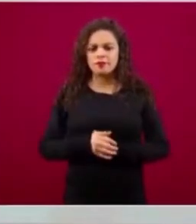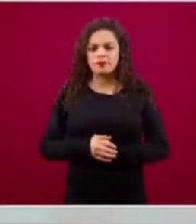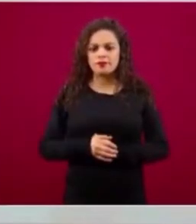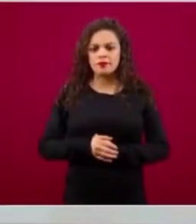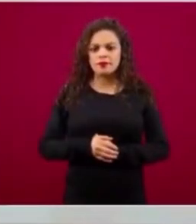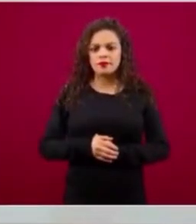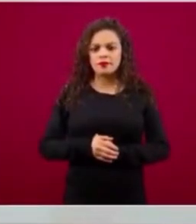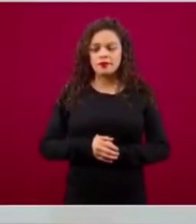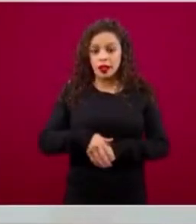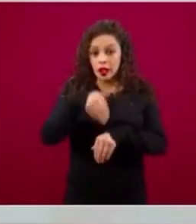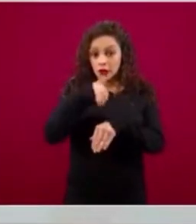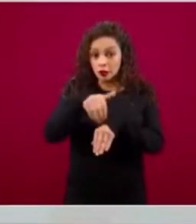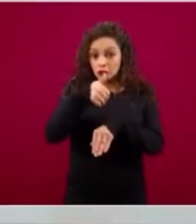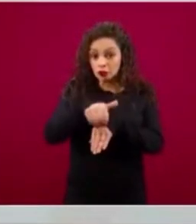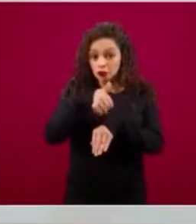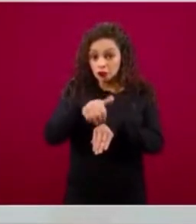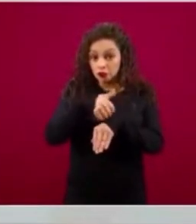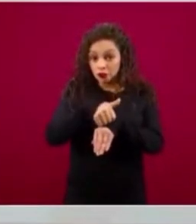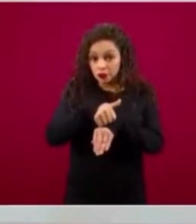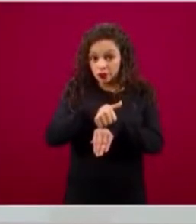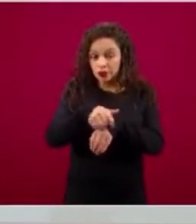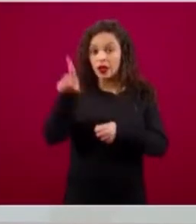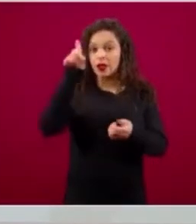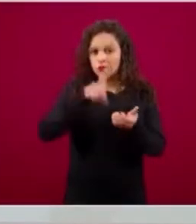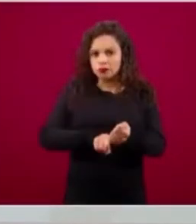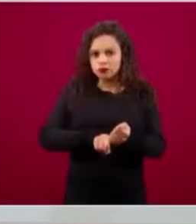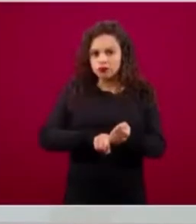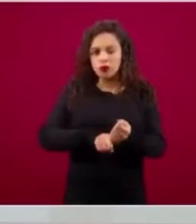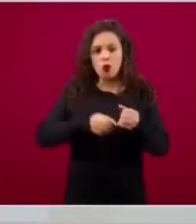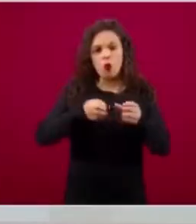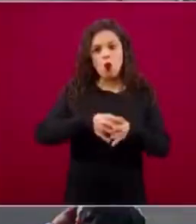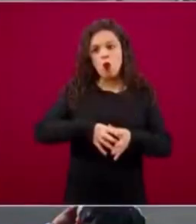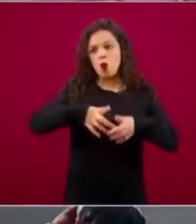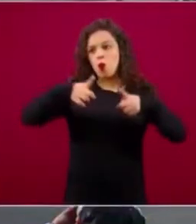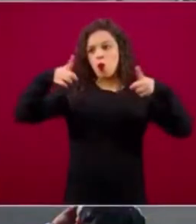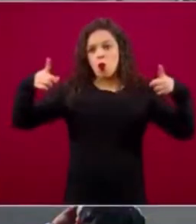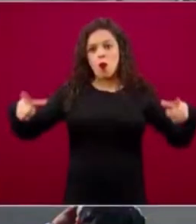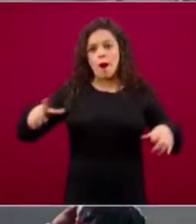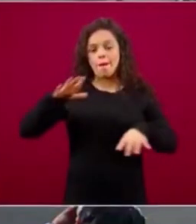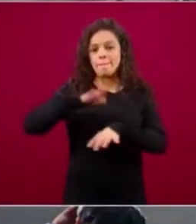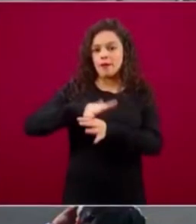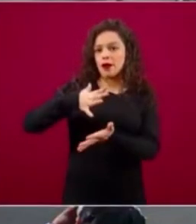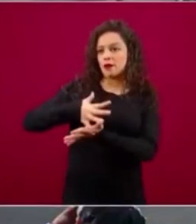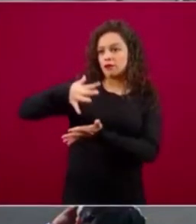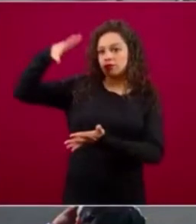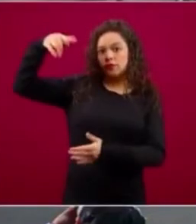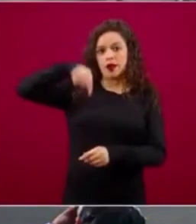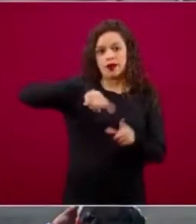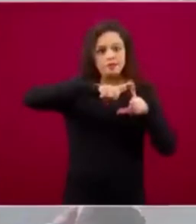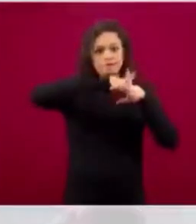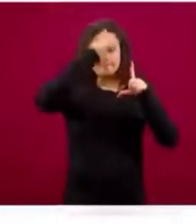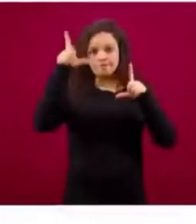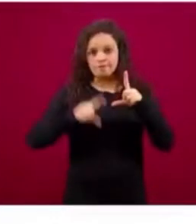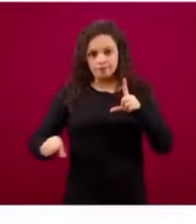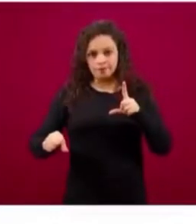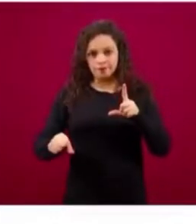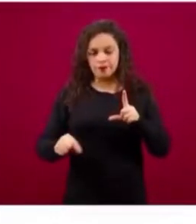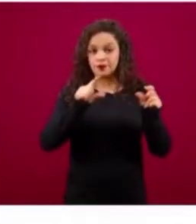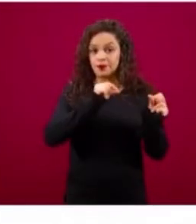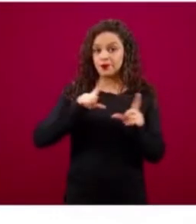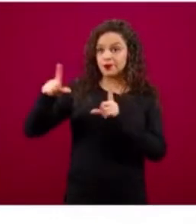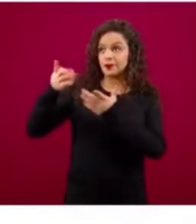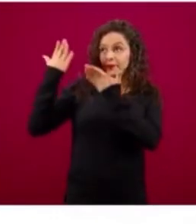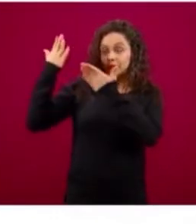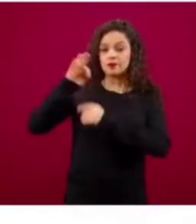en todo el país. La gráfica que pueden ustedes observar ahí en la pantalla, el